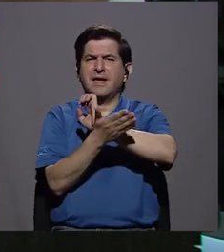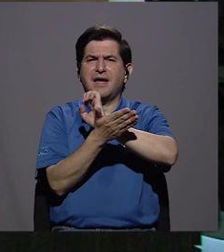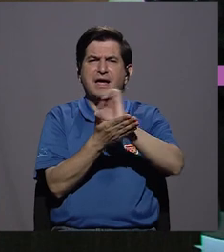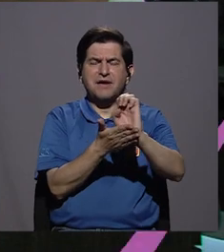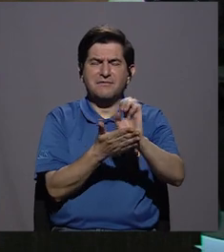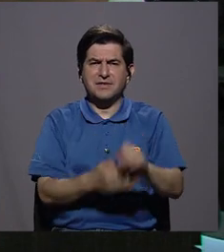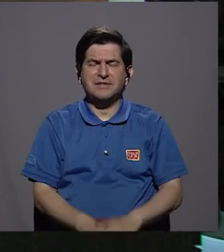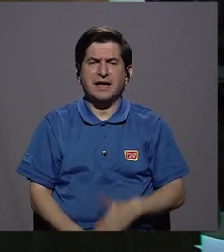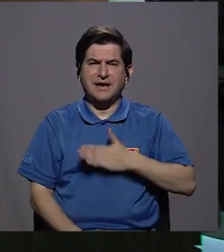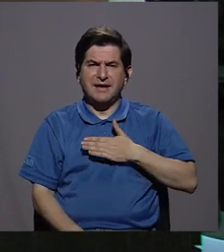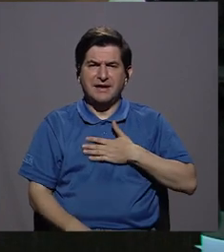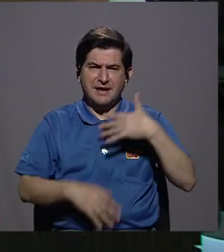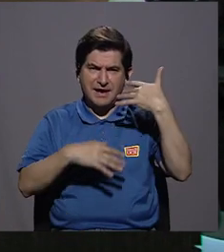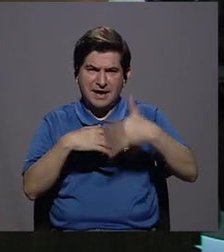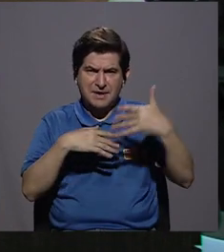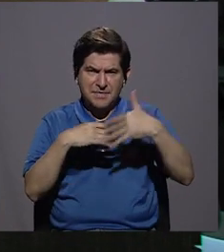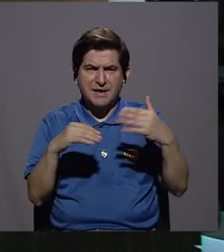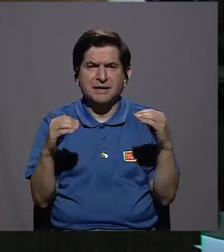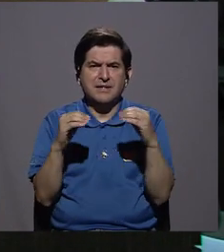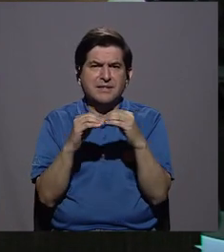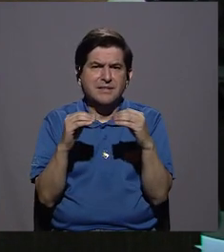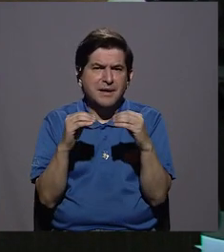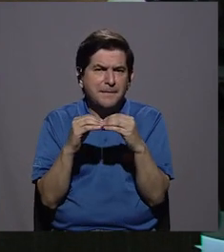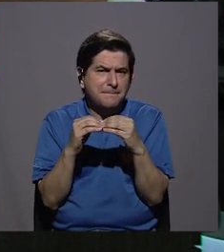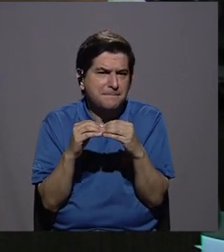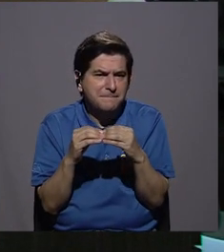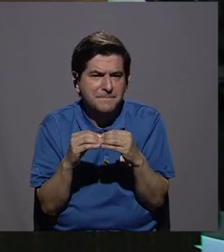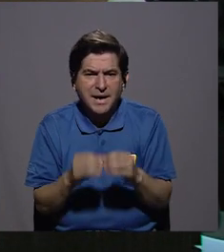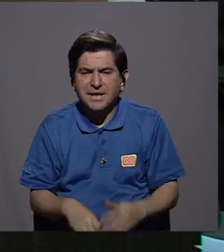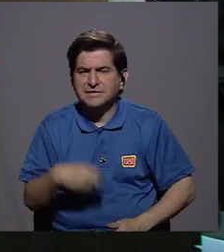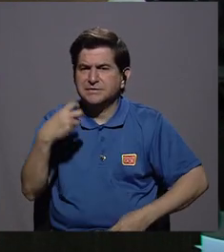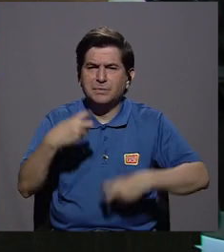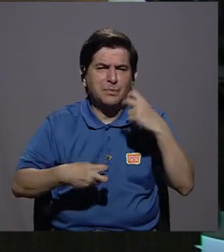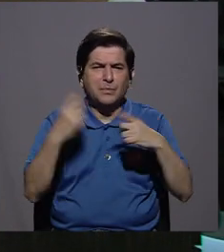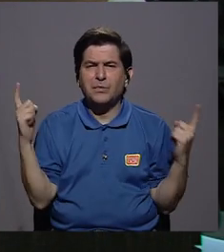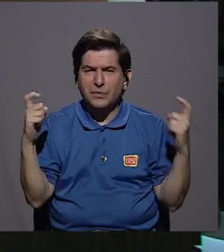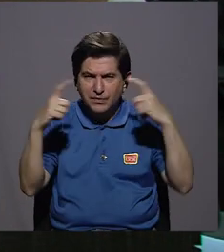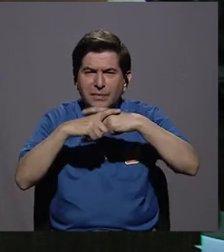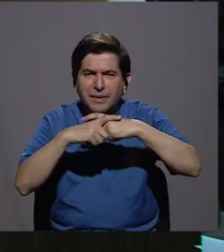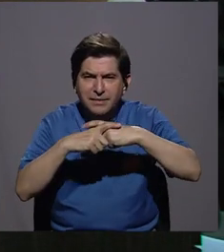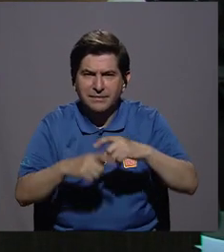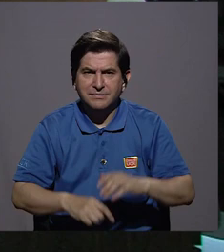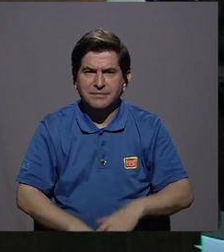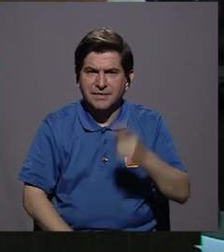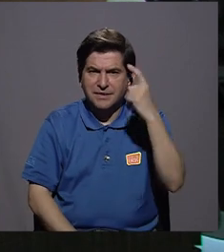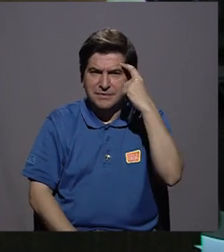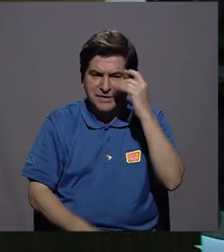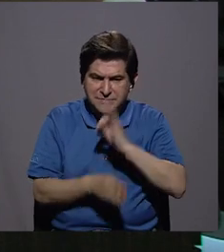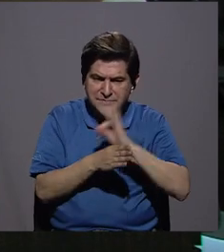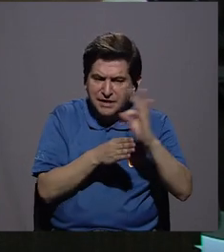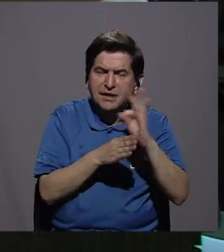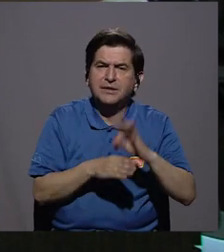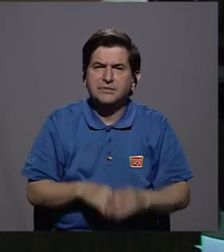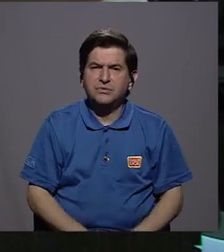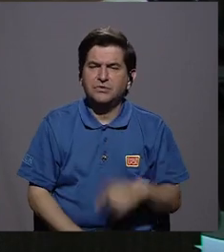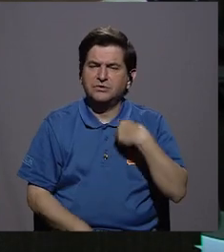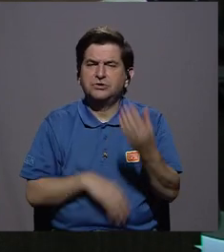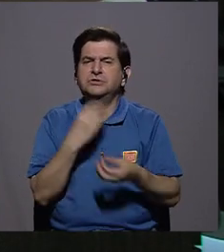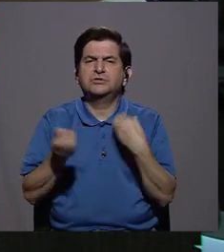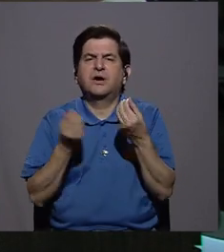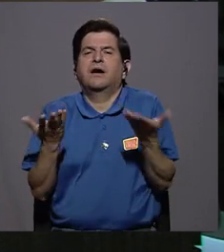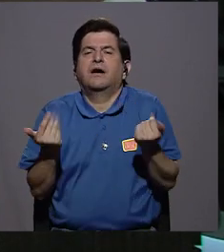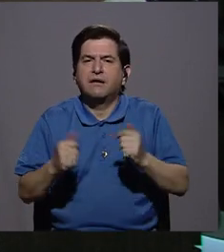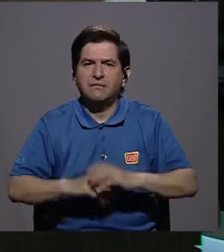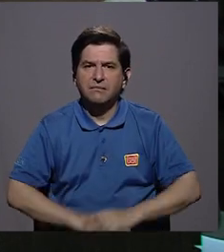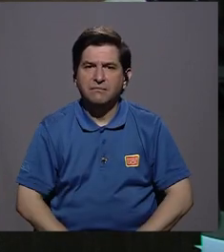que mi herida se haga más compleja en cuanto a tratamiento? ¿Qué puedo hacer